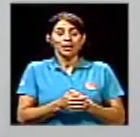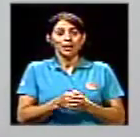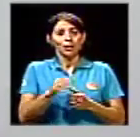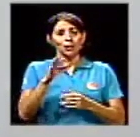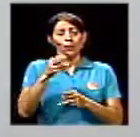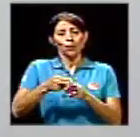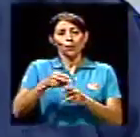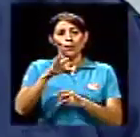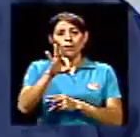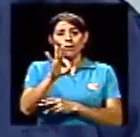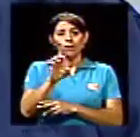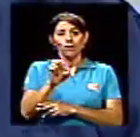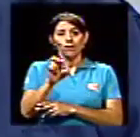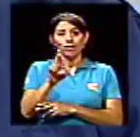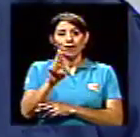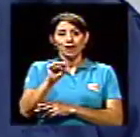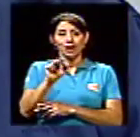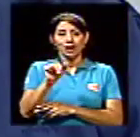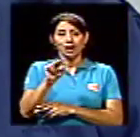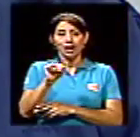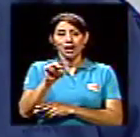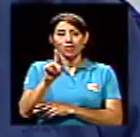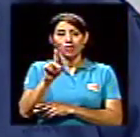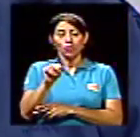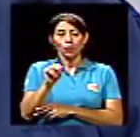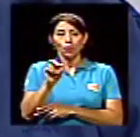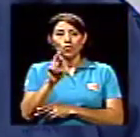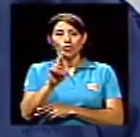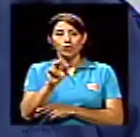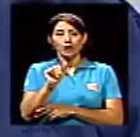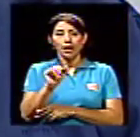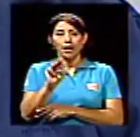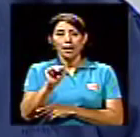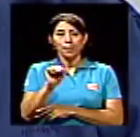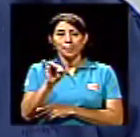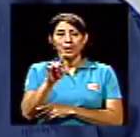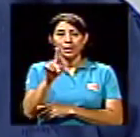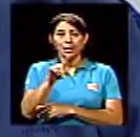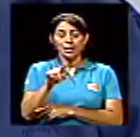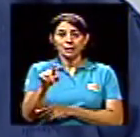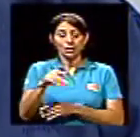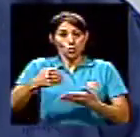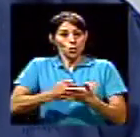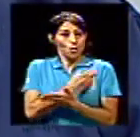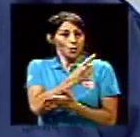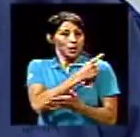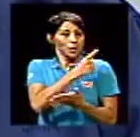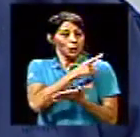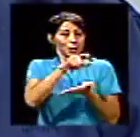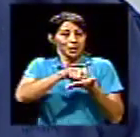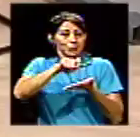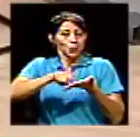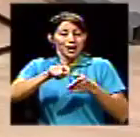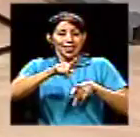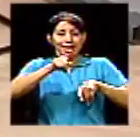a don Fernando Ramírez, quien es el nuevo director de la Escuela de Estadística de esta universidad, que hasta donde yo sé,